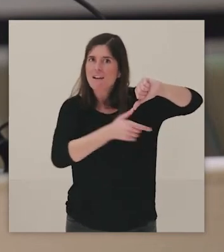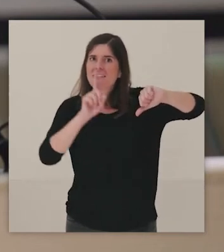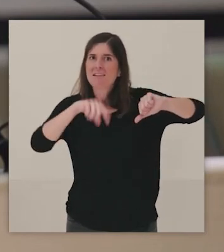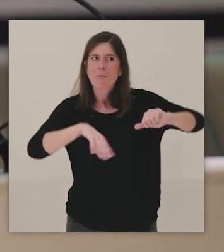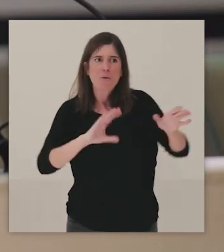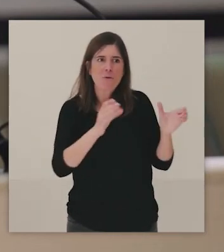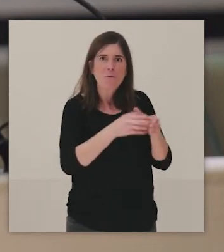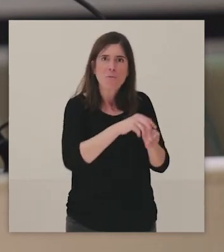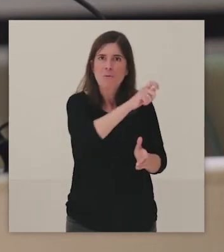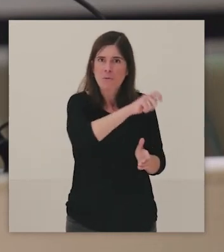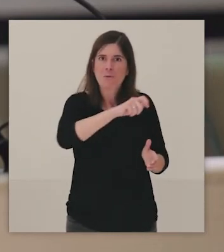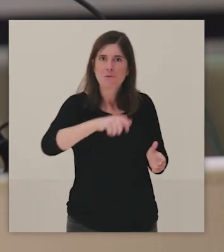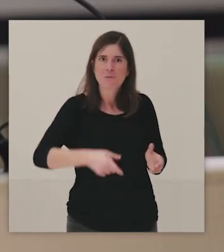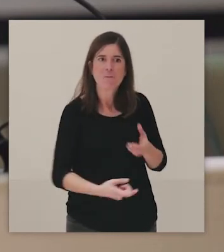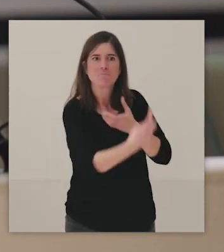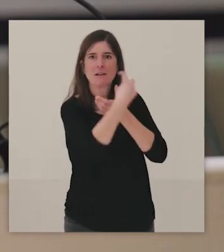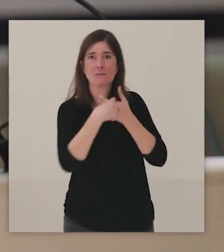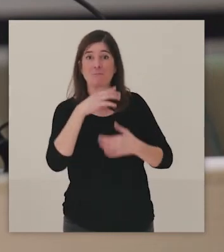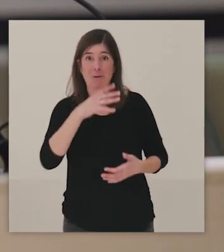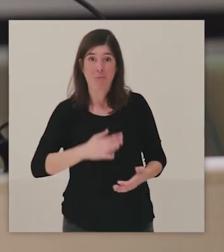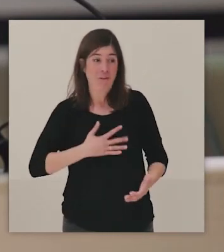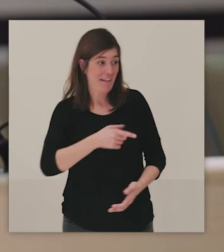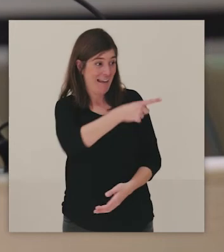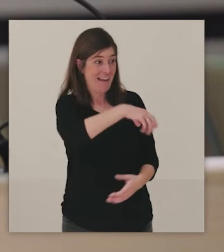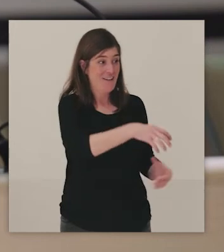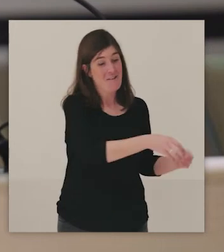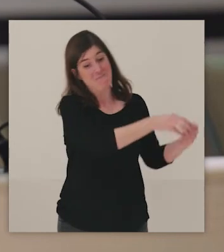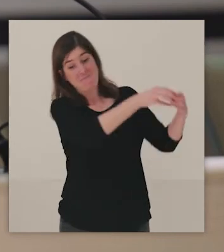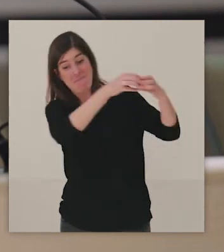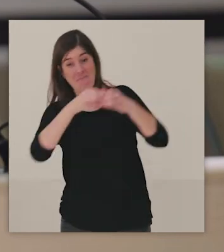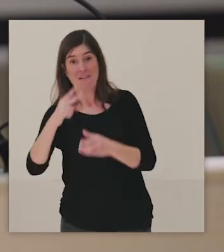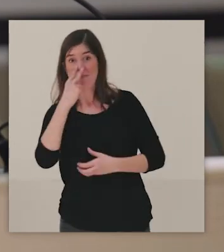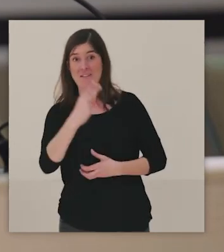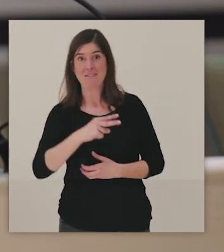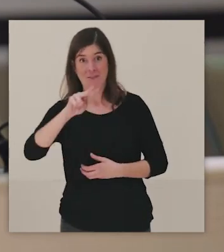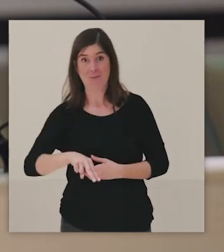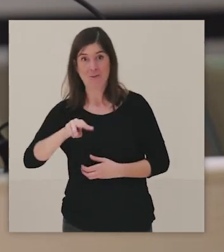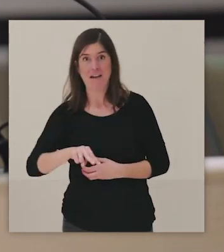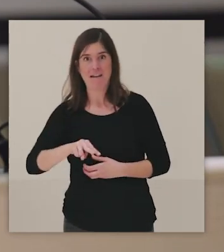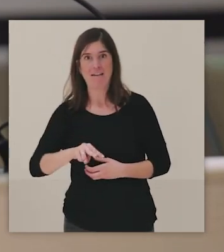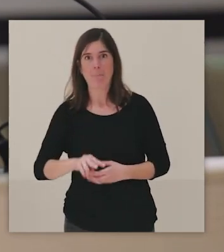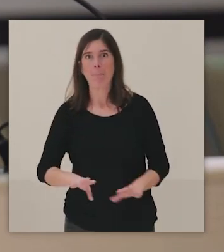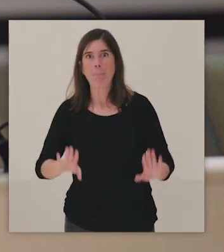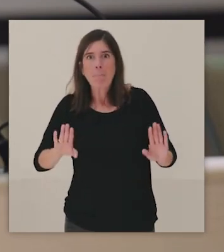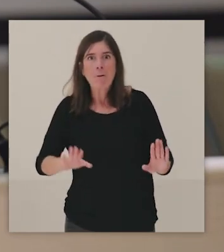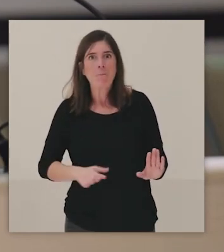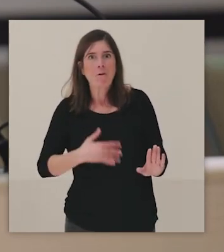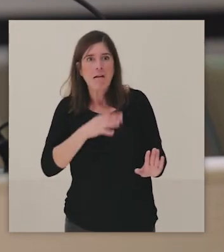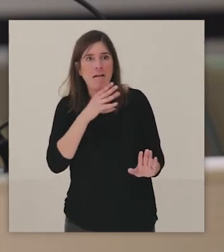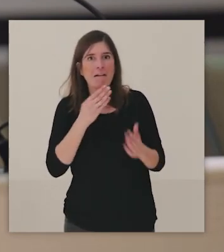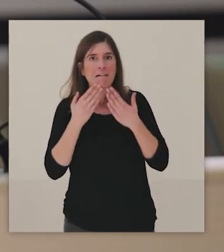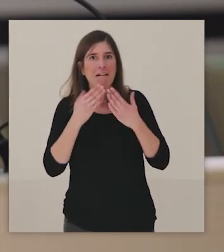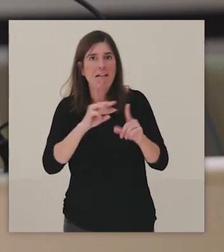como, bueno, pues impensable, ¿no?, un grupo que probablemente nunca podrá venir al museo, pero ¿por qué no podemos trabajar en la